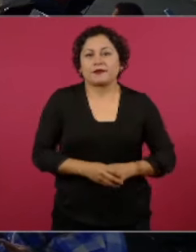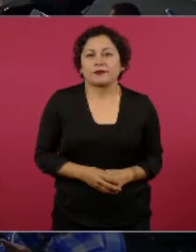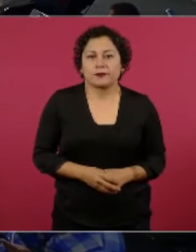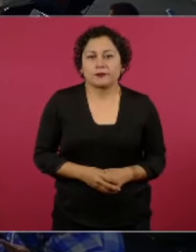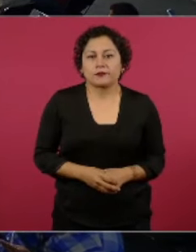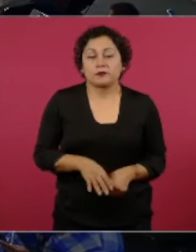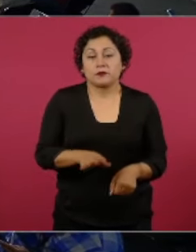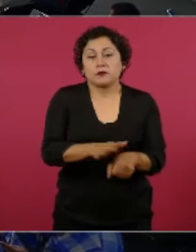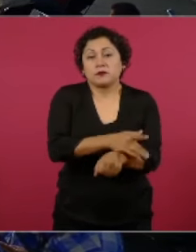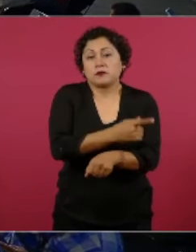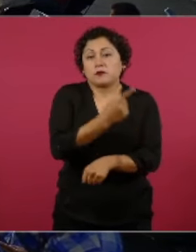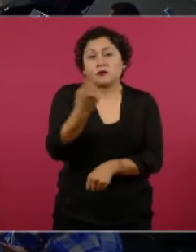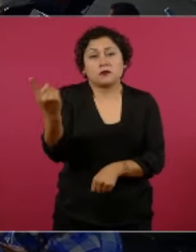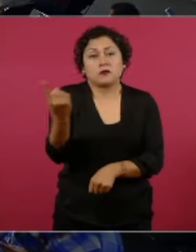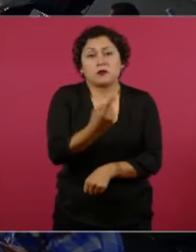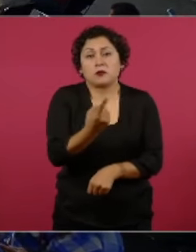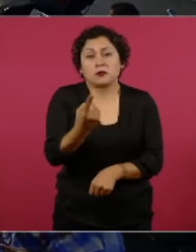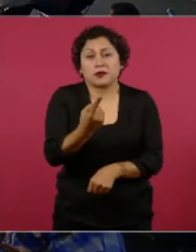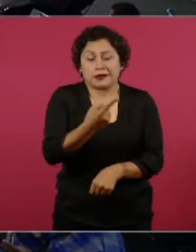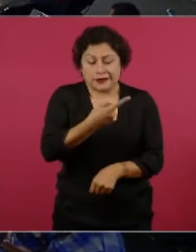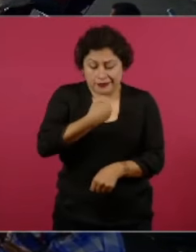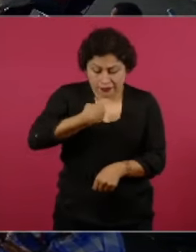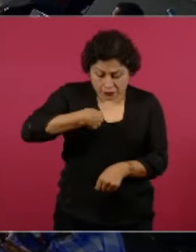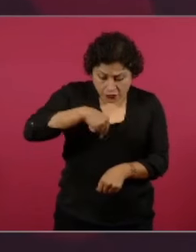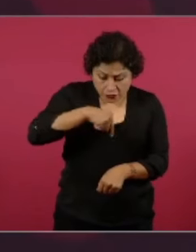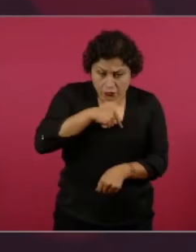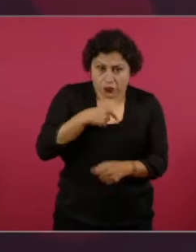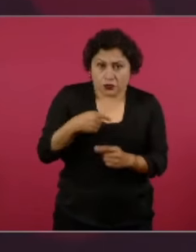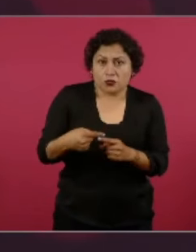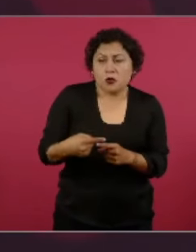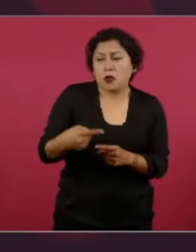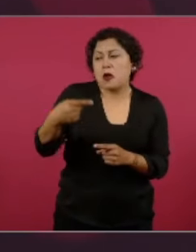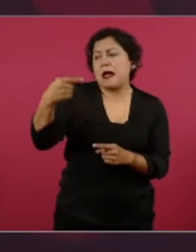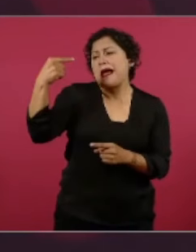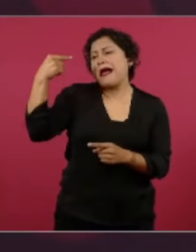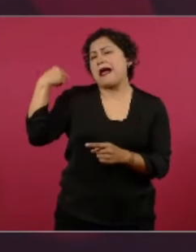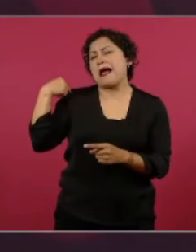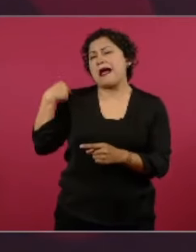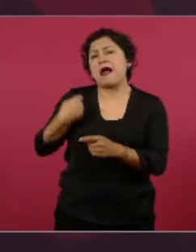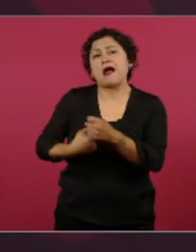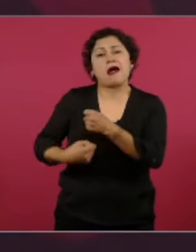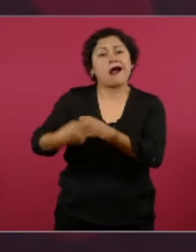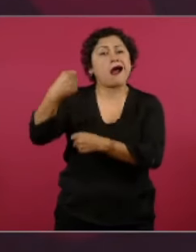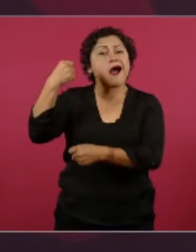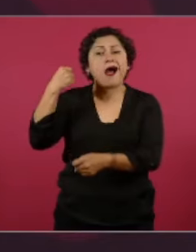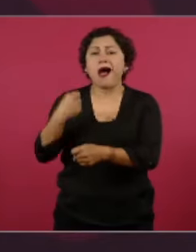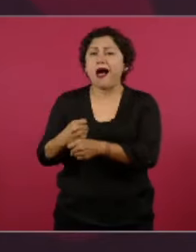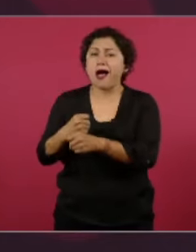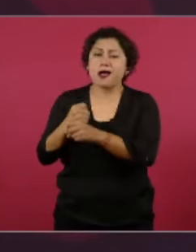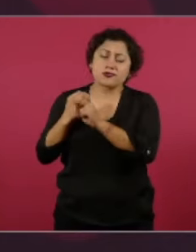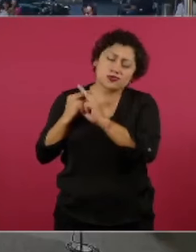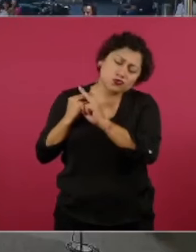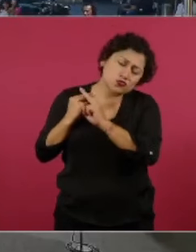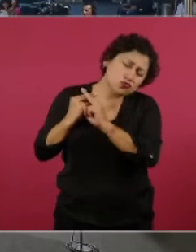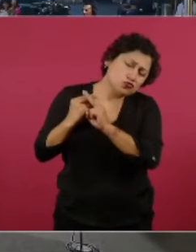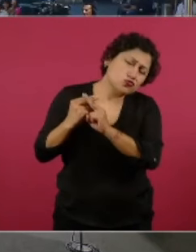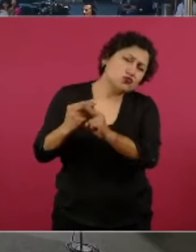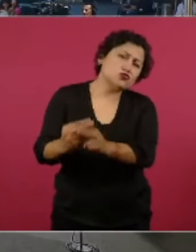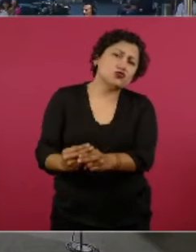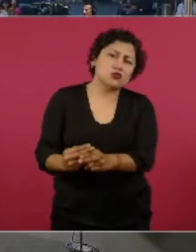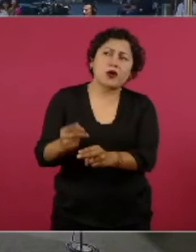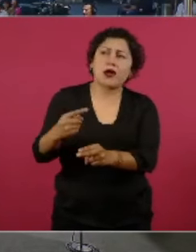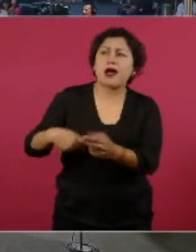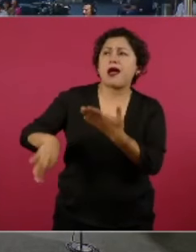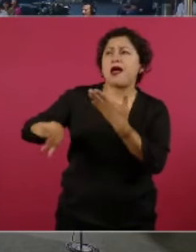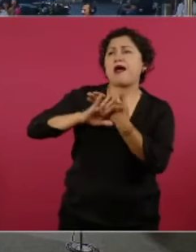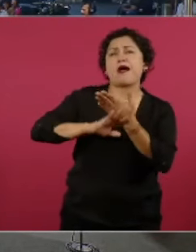ya muchos años enfrentando a mafias. Y